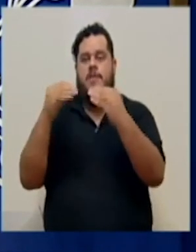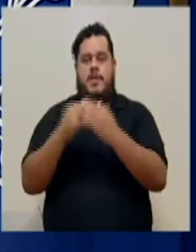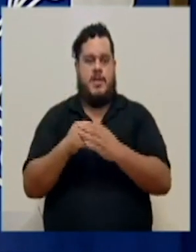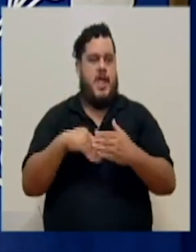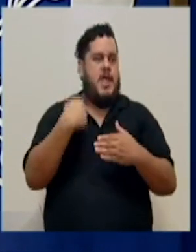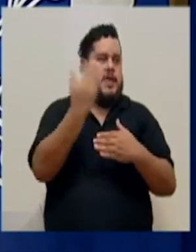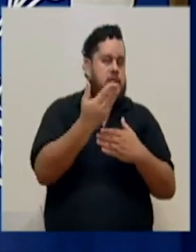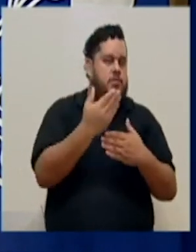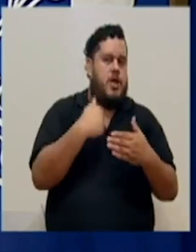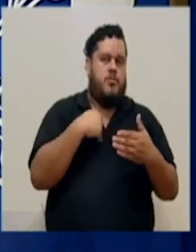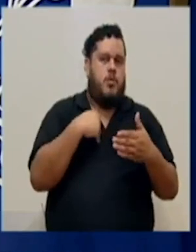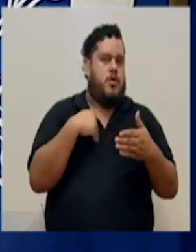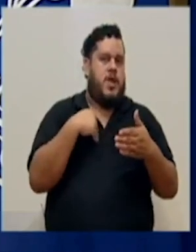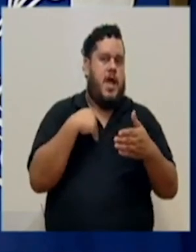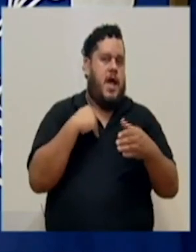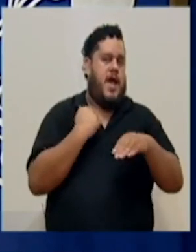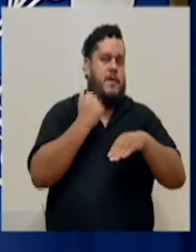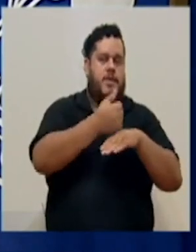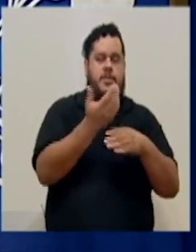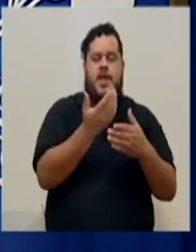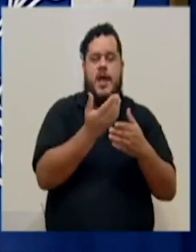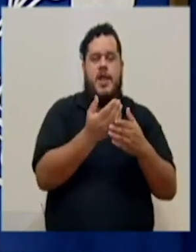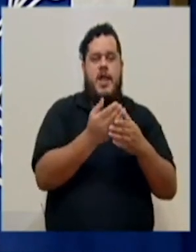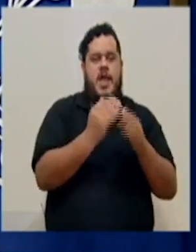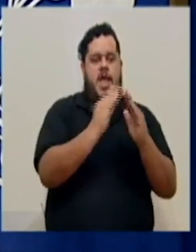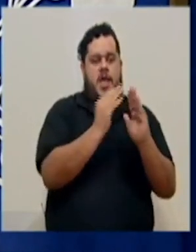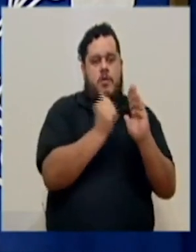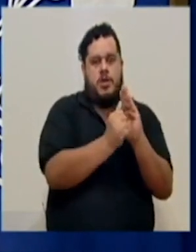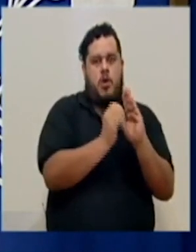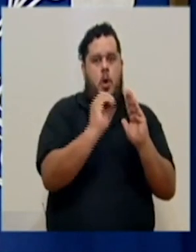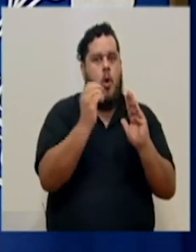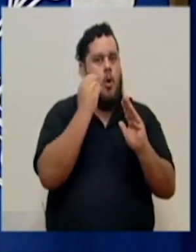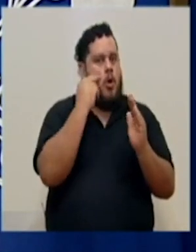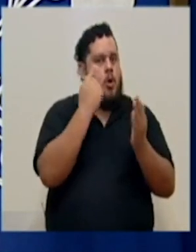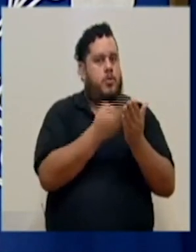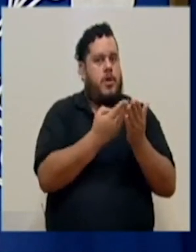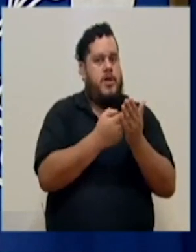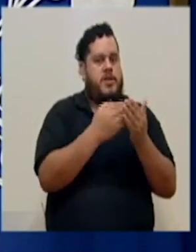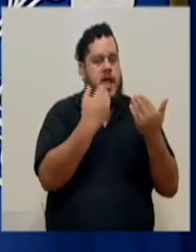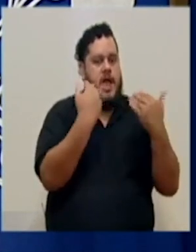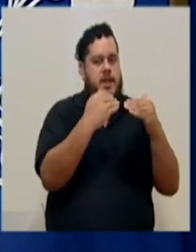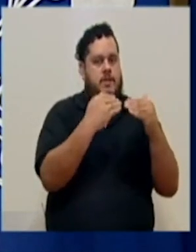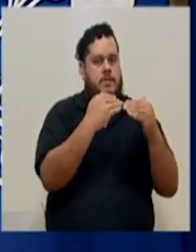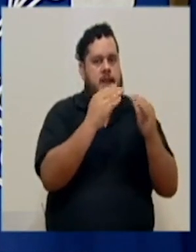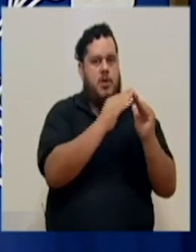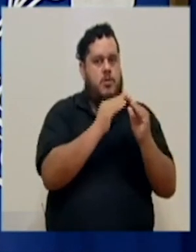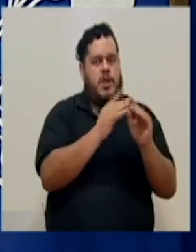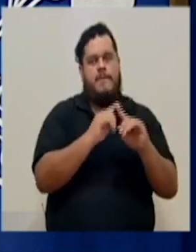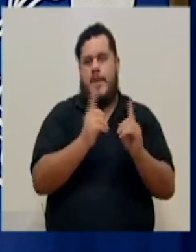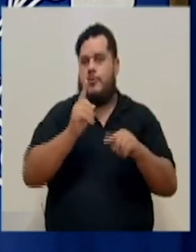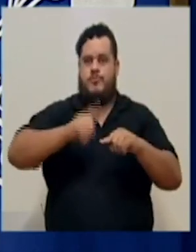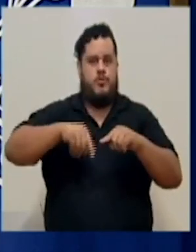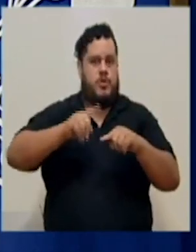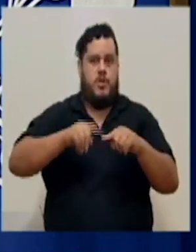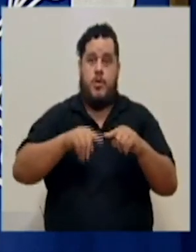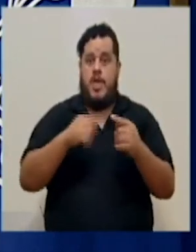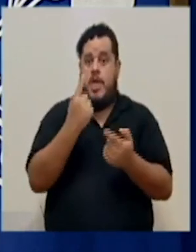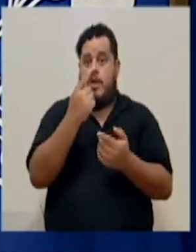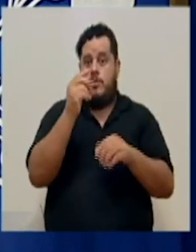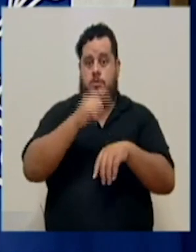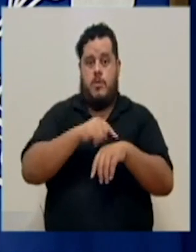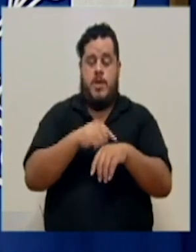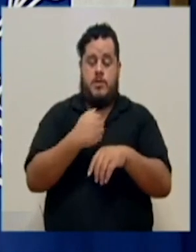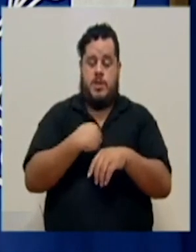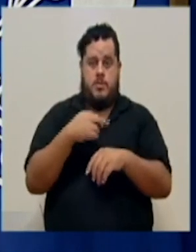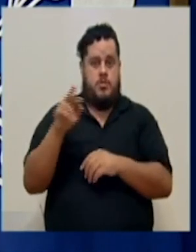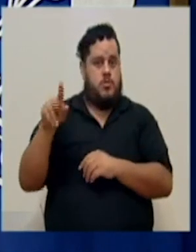voy a implementar solo cuarentenas o pruebas a nivel comunitario. Pero no se puede. sea, en un momento en que sabemos que